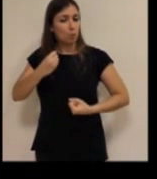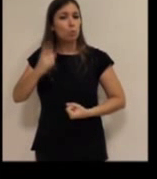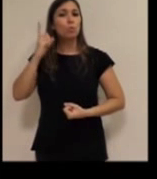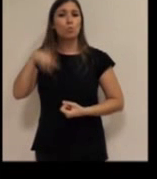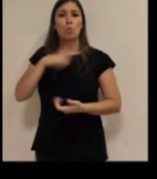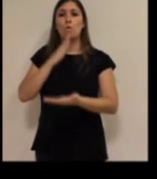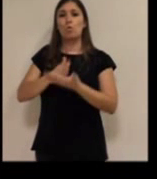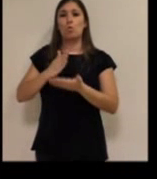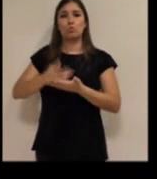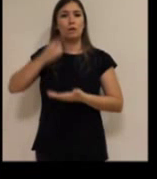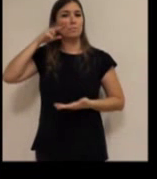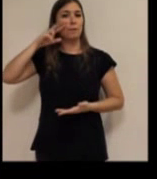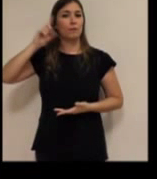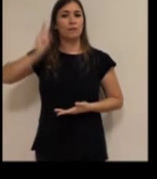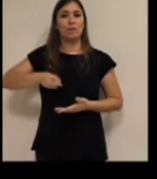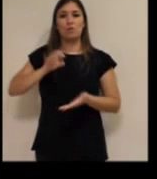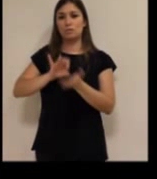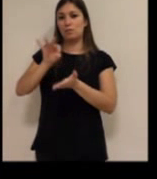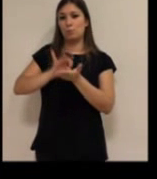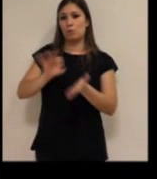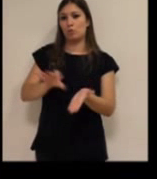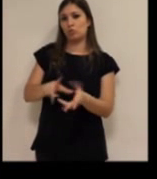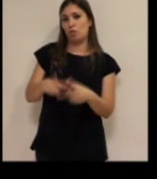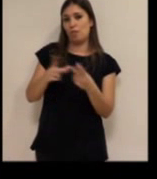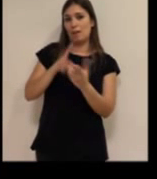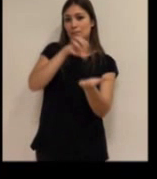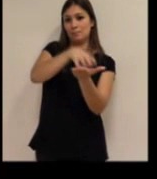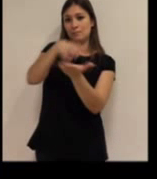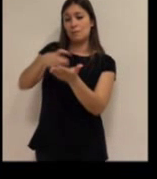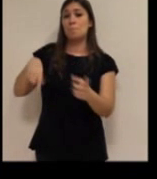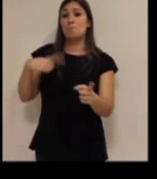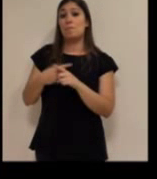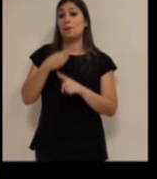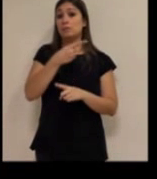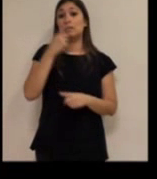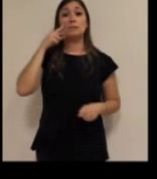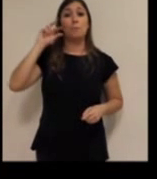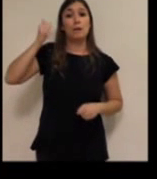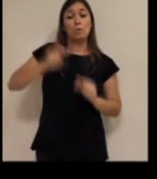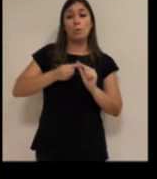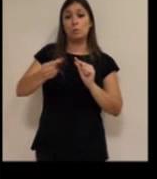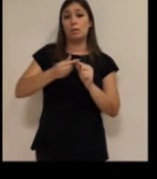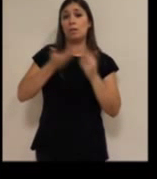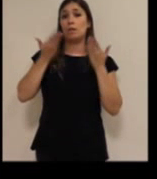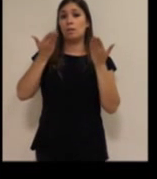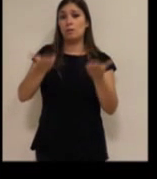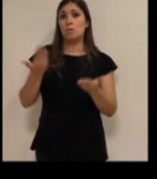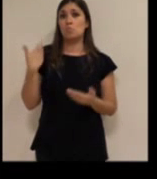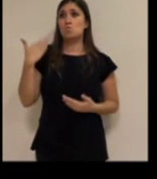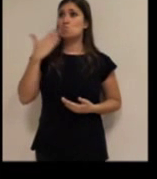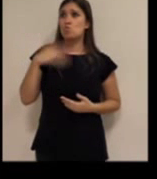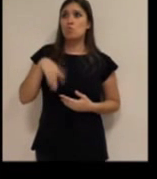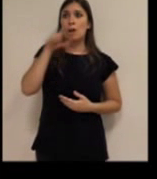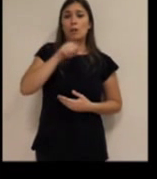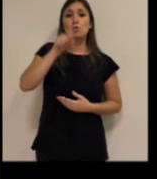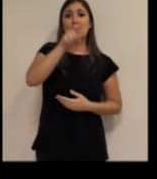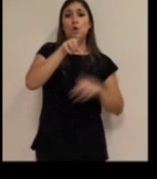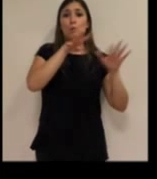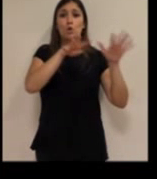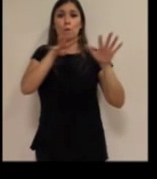curso de experto en Dirección de Centros de Servicios Sociales y cuentas con experiencia en teleasistencia desde 1999